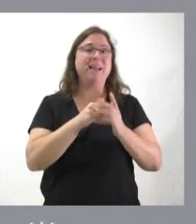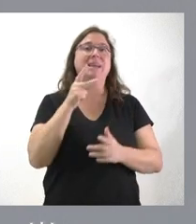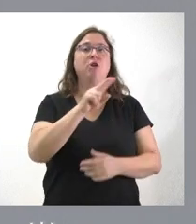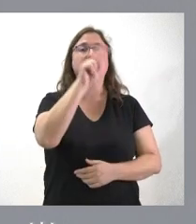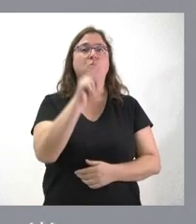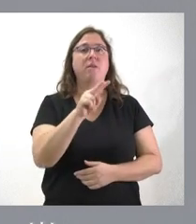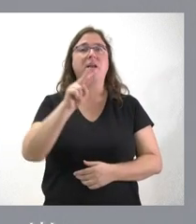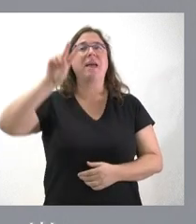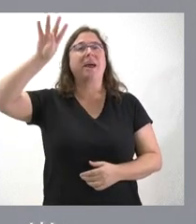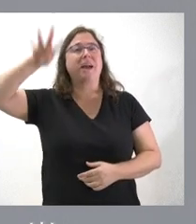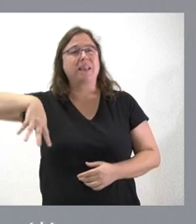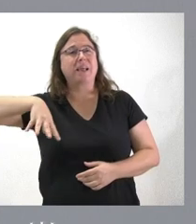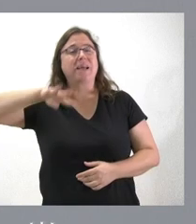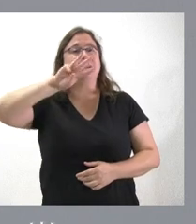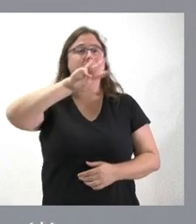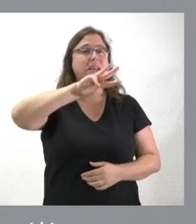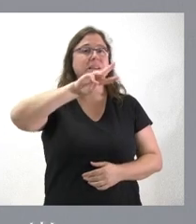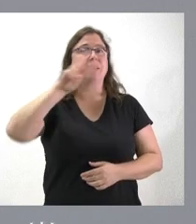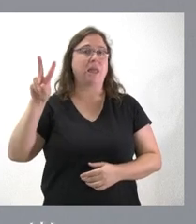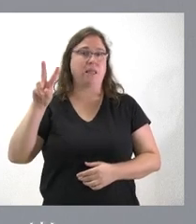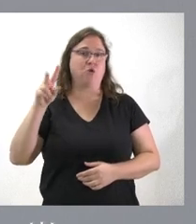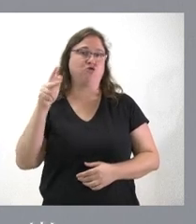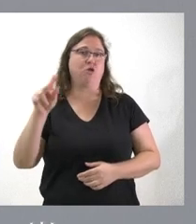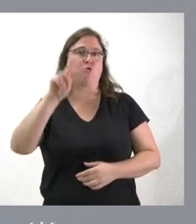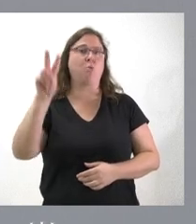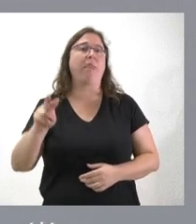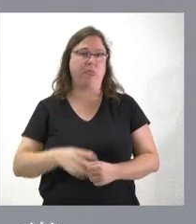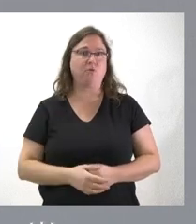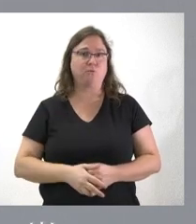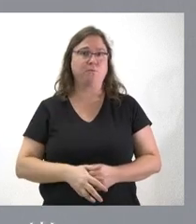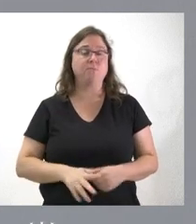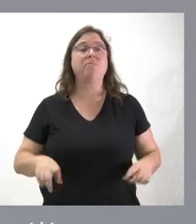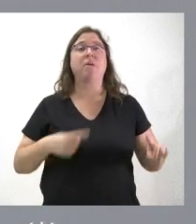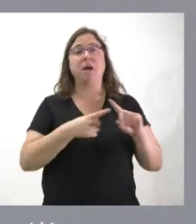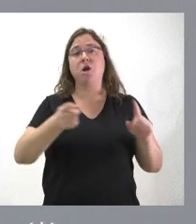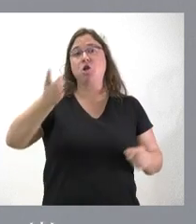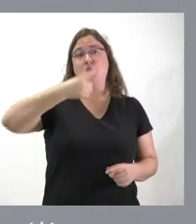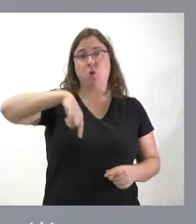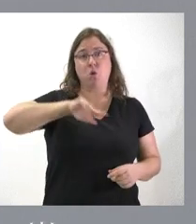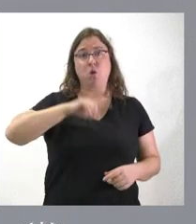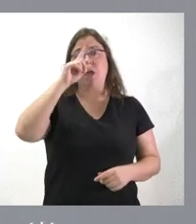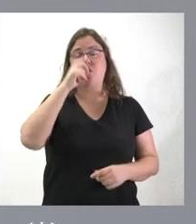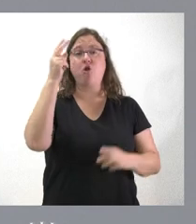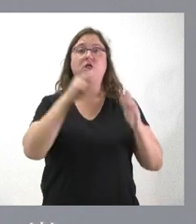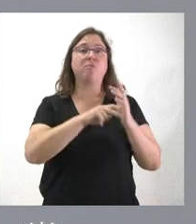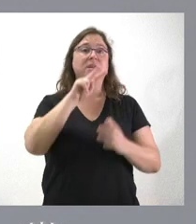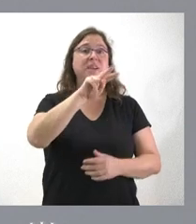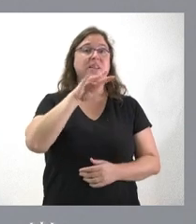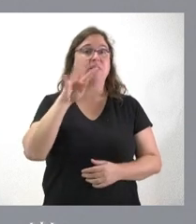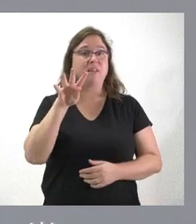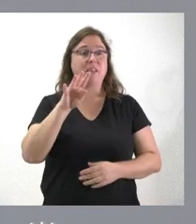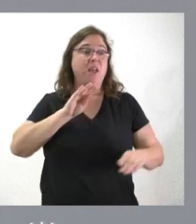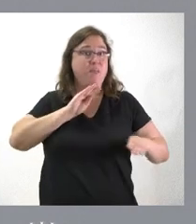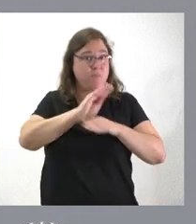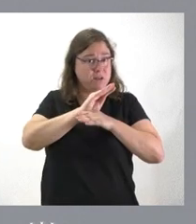32.000 kilómetros cuadrados. Que nosotros en este año 2023 hemos visto cómo las inversiones del Estado